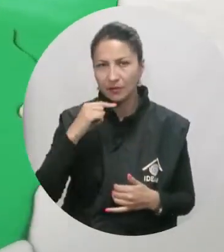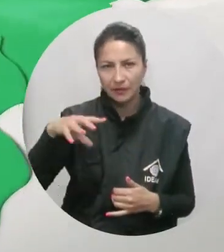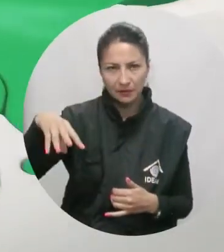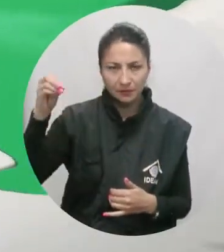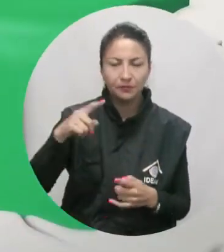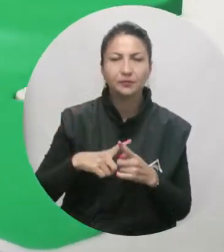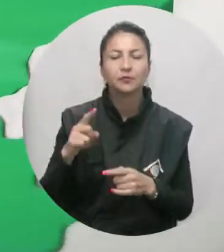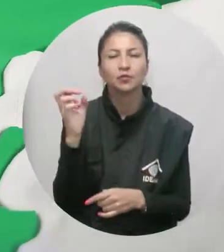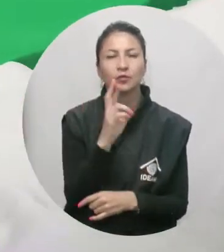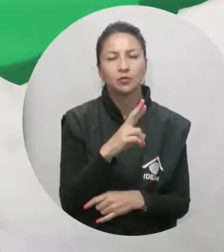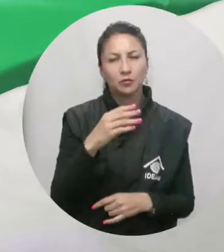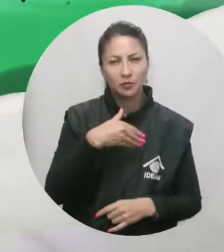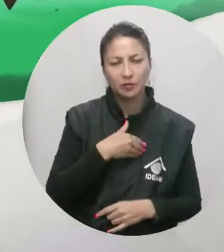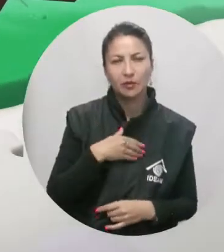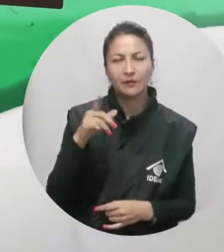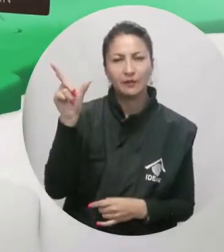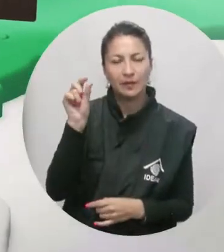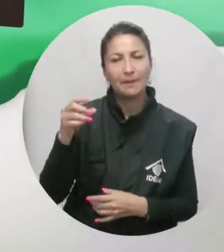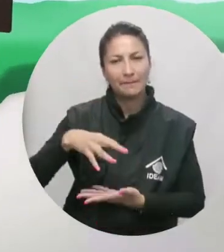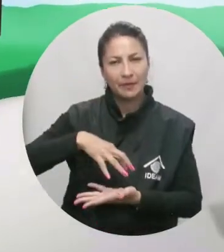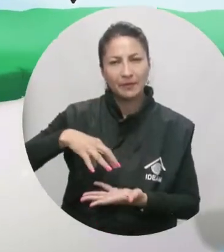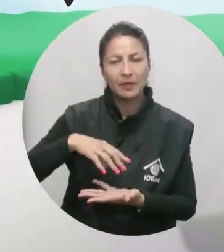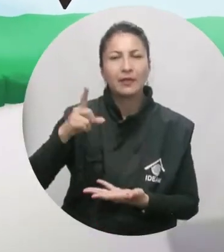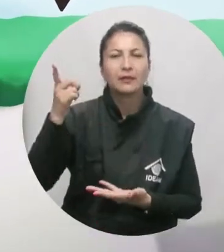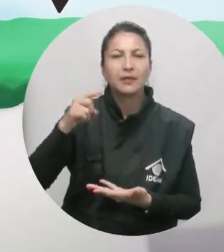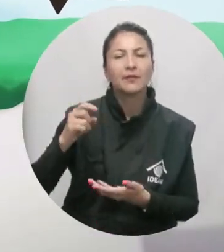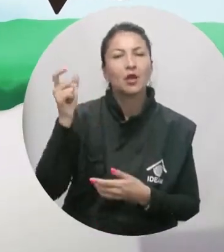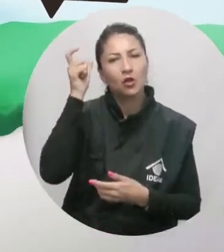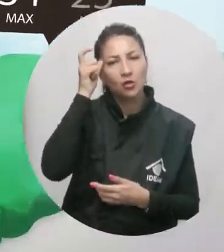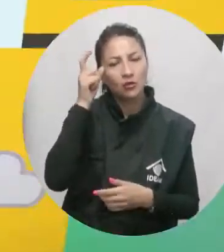del Magdalena, Cesar, Atlántico y en sectores de Córdoba.